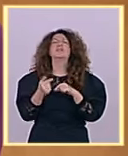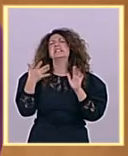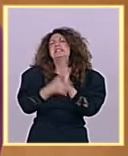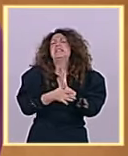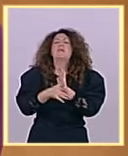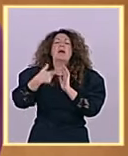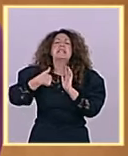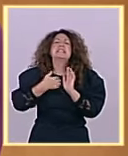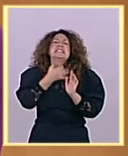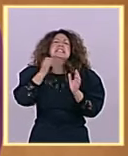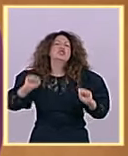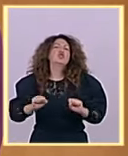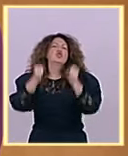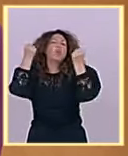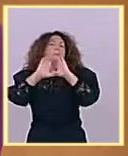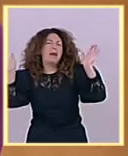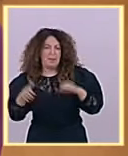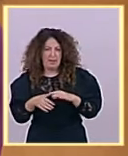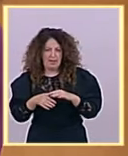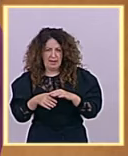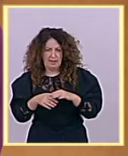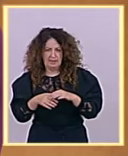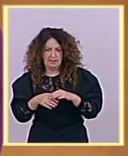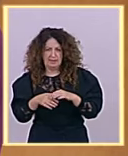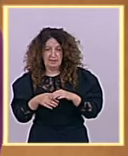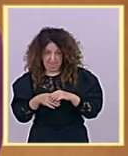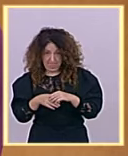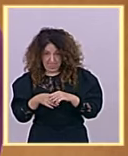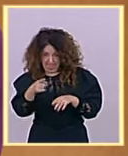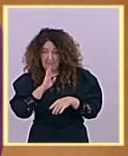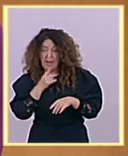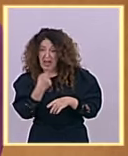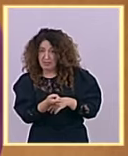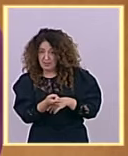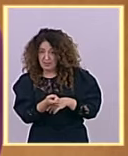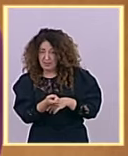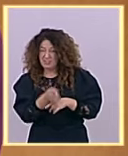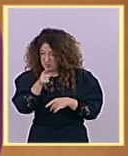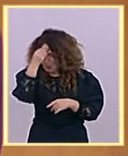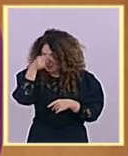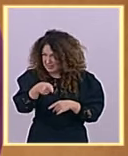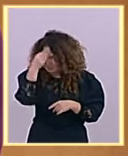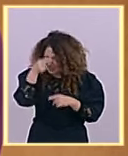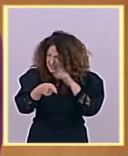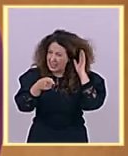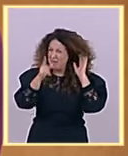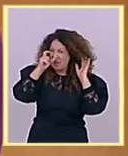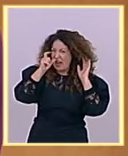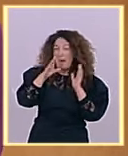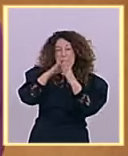supervivencia. Ha dicho en la tribuna. ¿A usted le parece, señor Feijó, que pactar con diez grupos políticos es supervivencia?